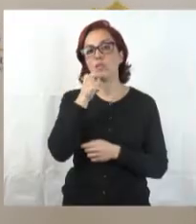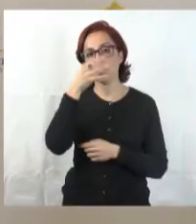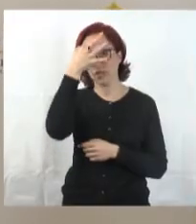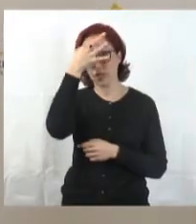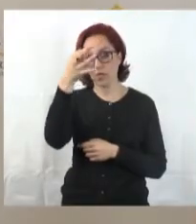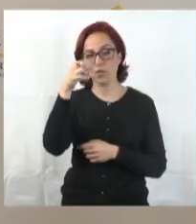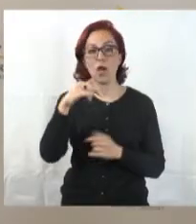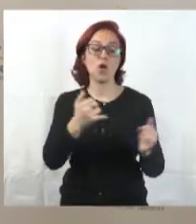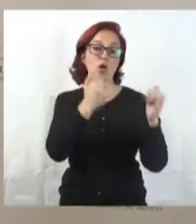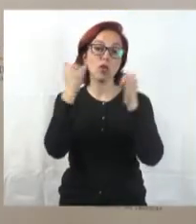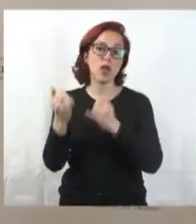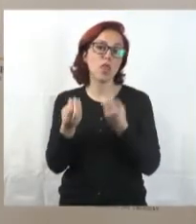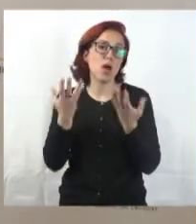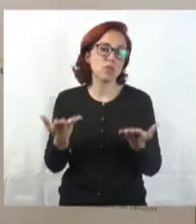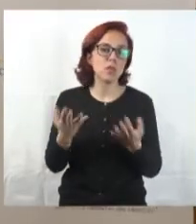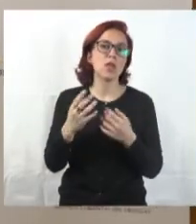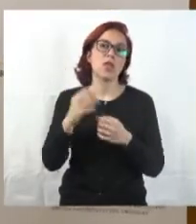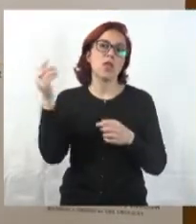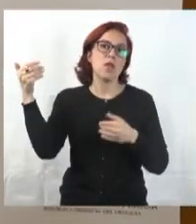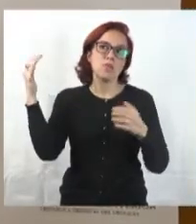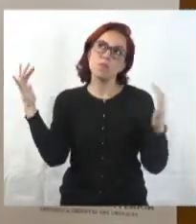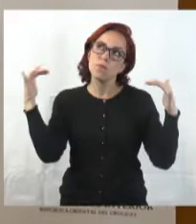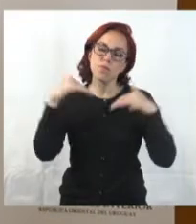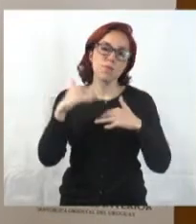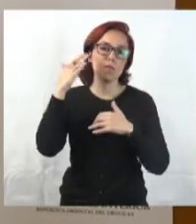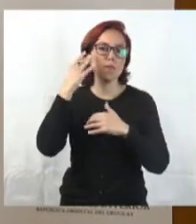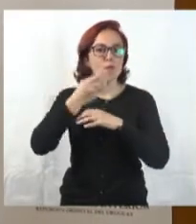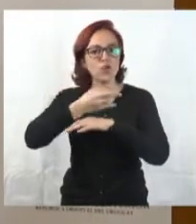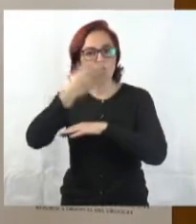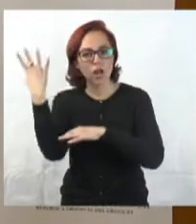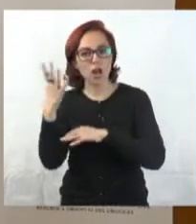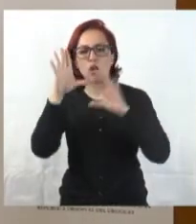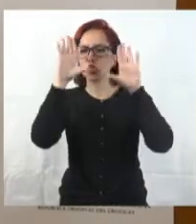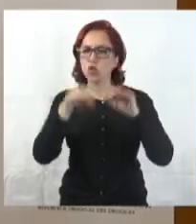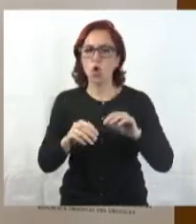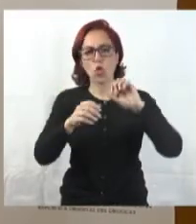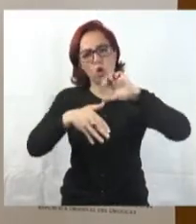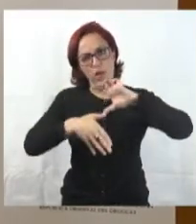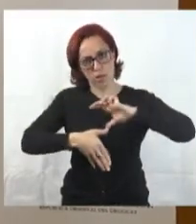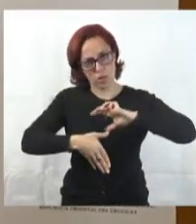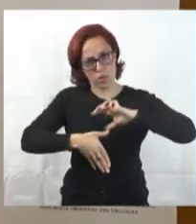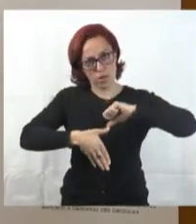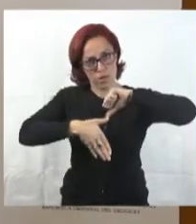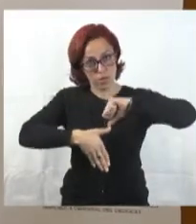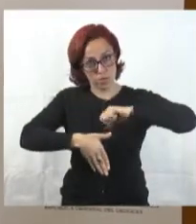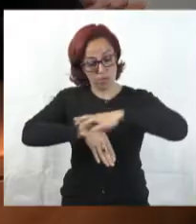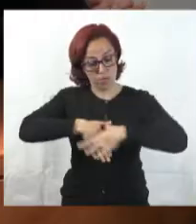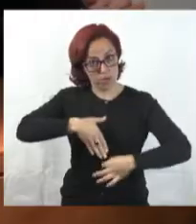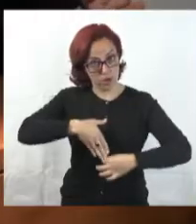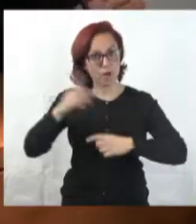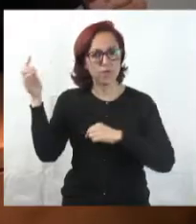La jornada constituye un evento donde profesionales prácticamente de toda Latinoamérica venimos a